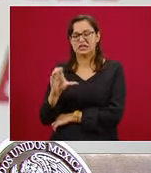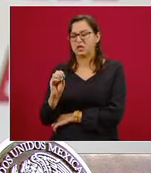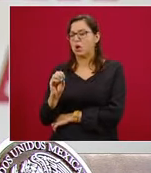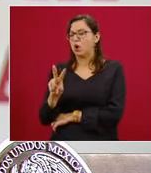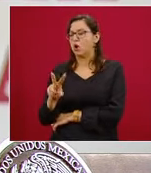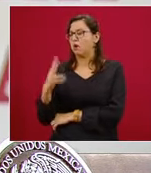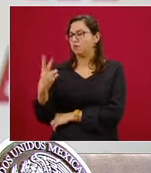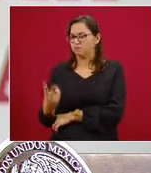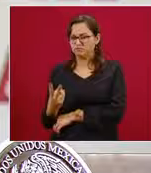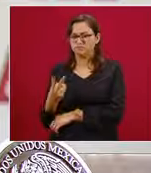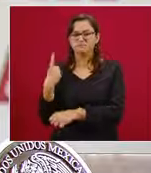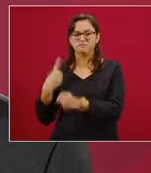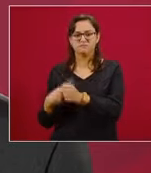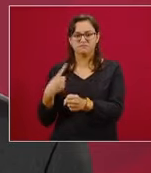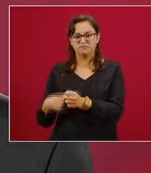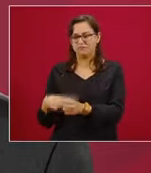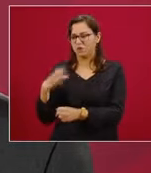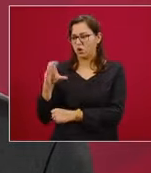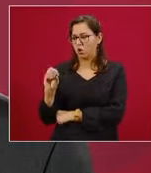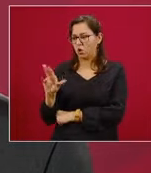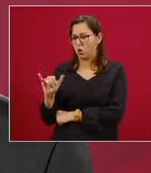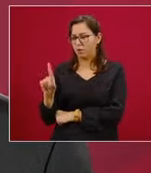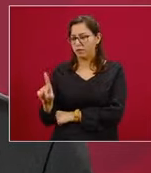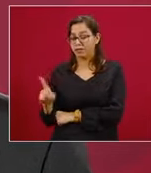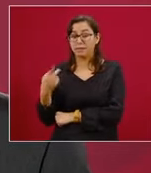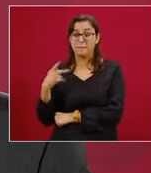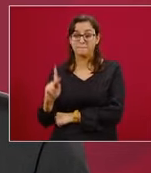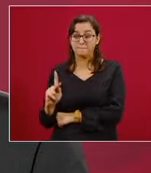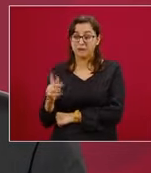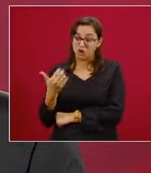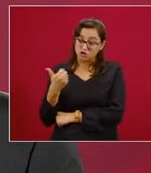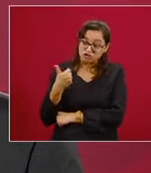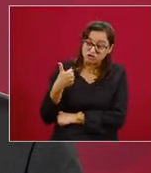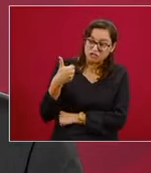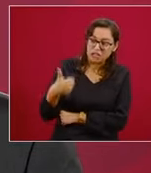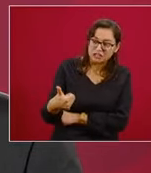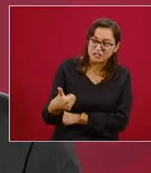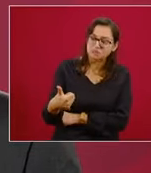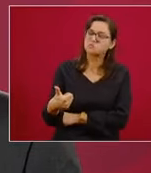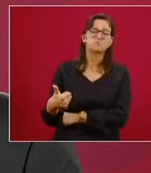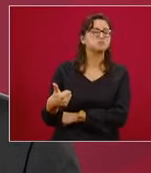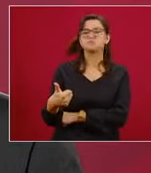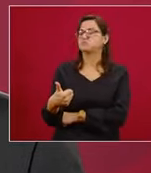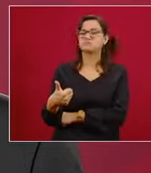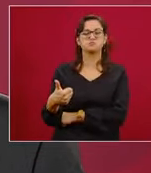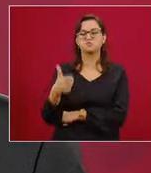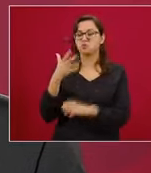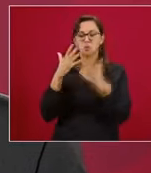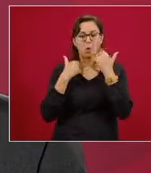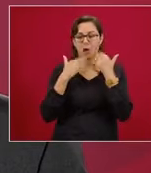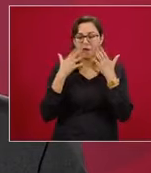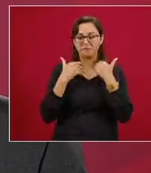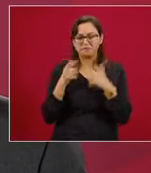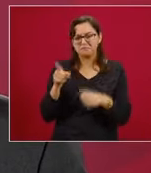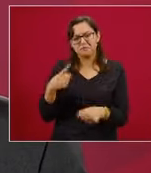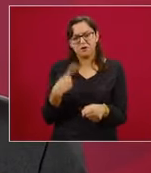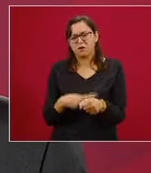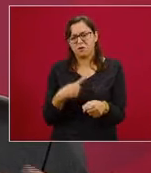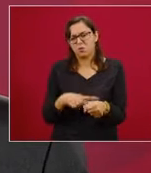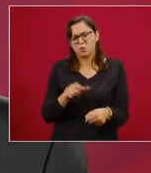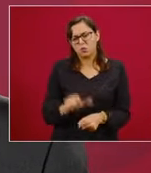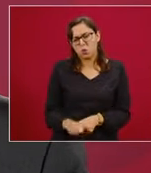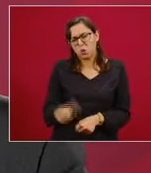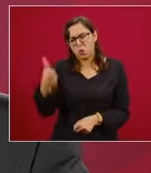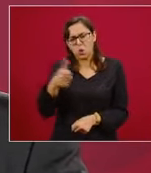pero el resto, más de seis de cada diez, no tienen el virus y por lo tanto su